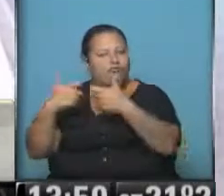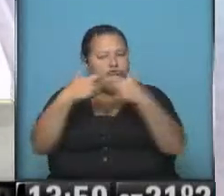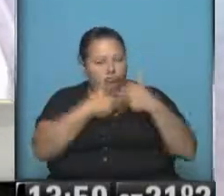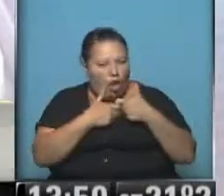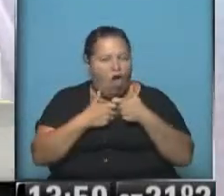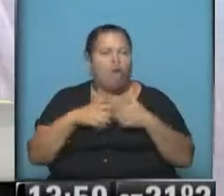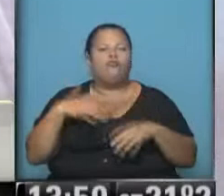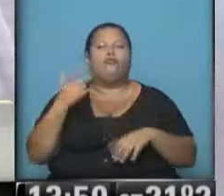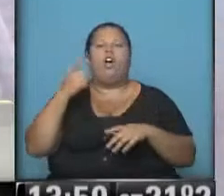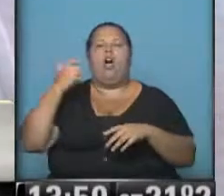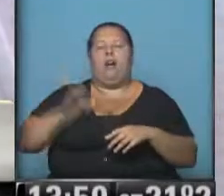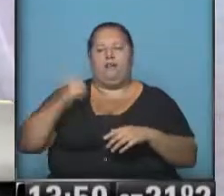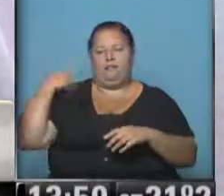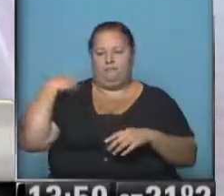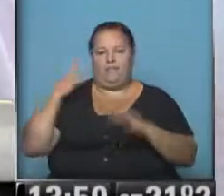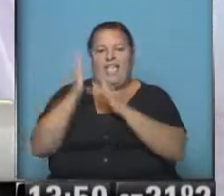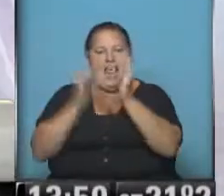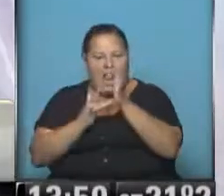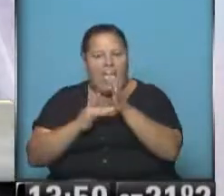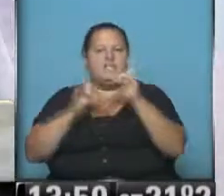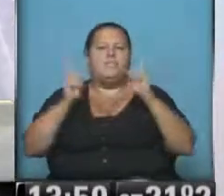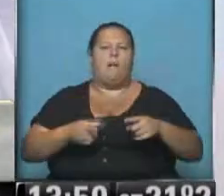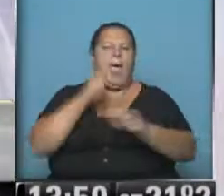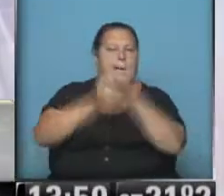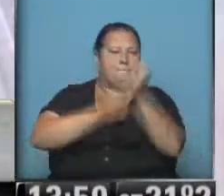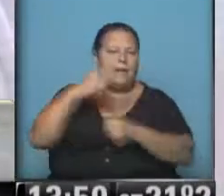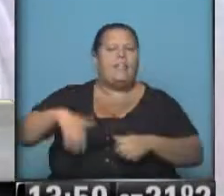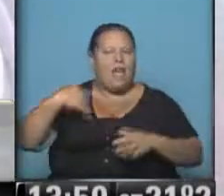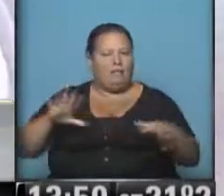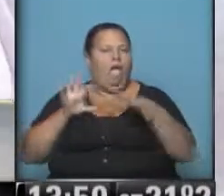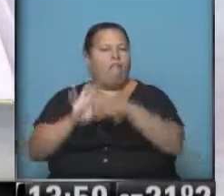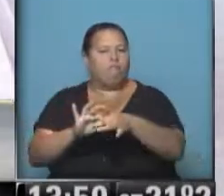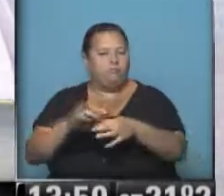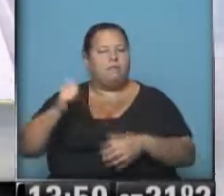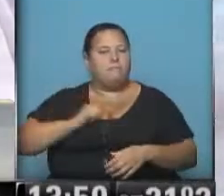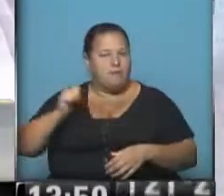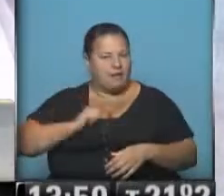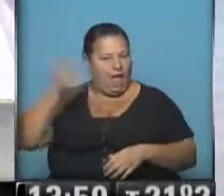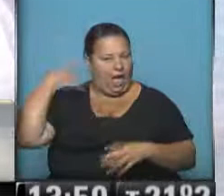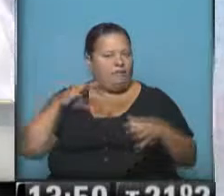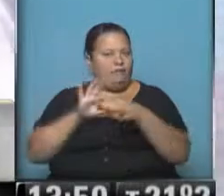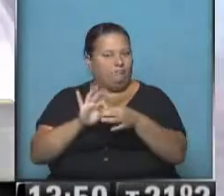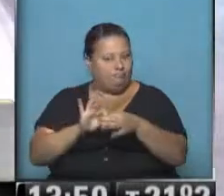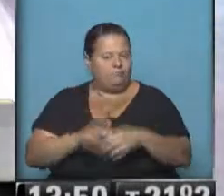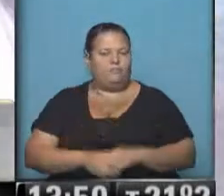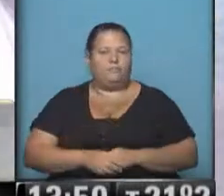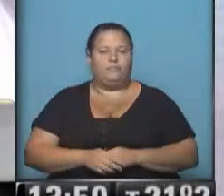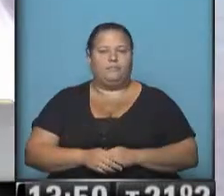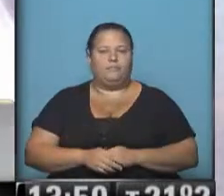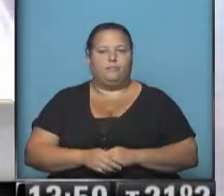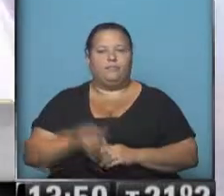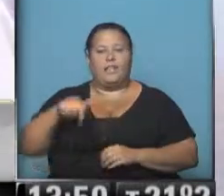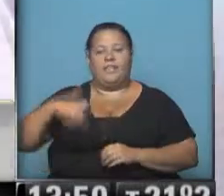participación de los jerarcas de la Iglesia y también de grandes empresarios de la República Argentina con la última dictadura cívico-militar